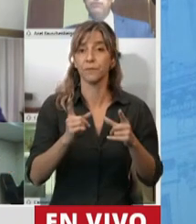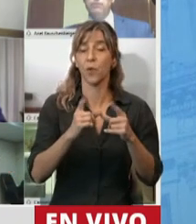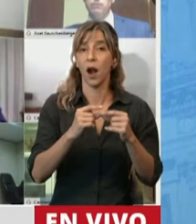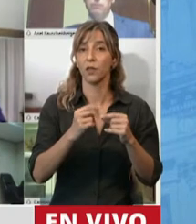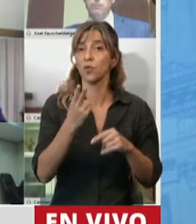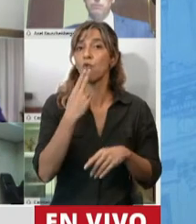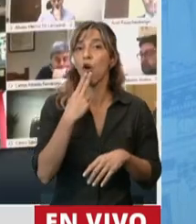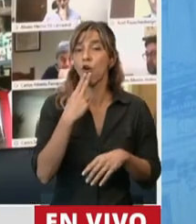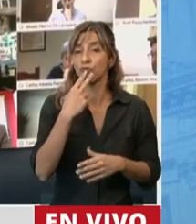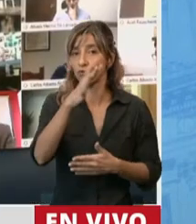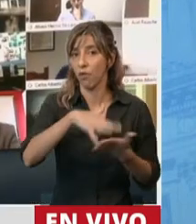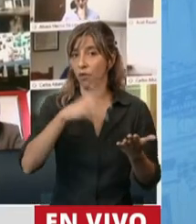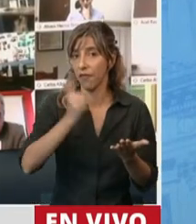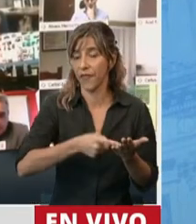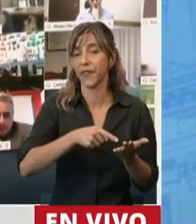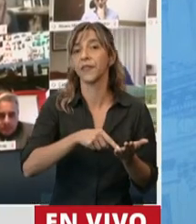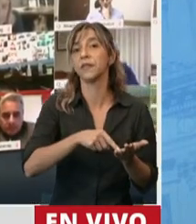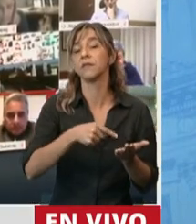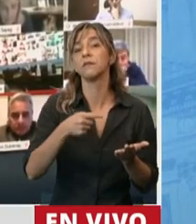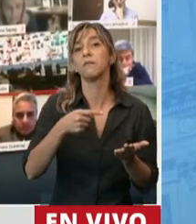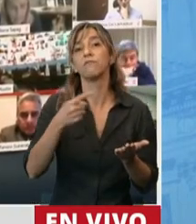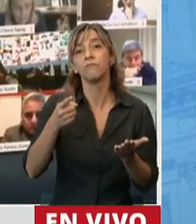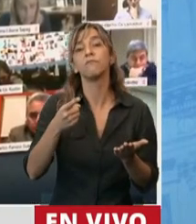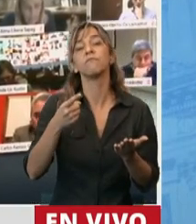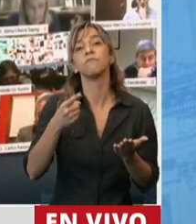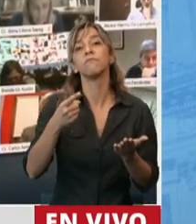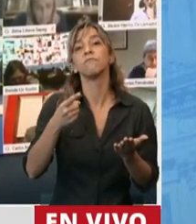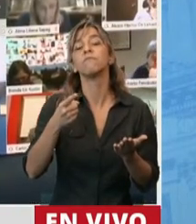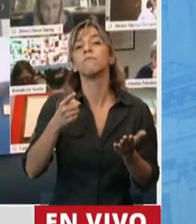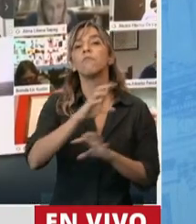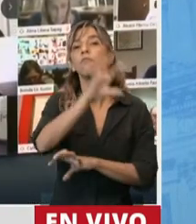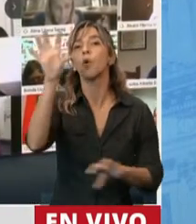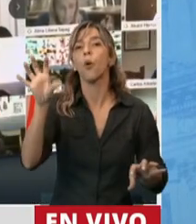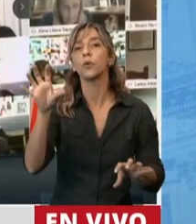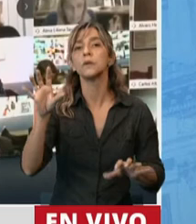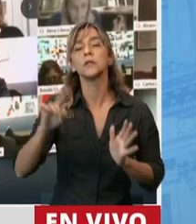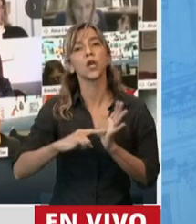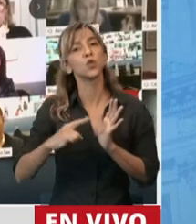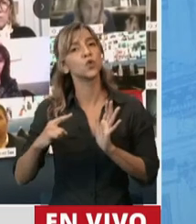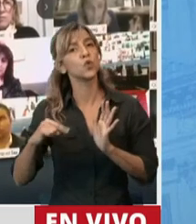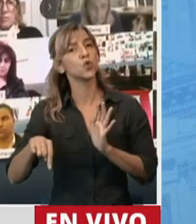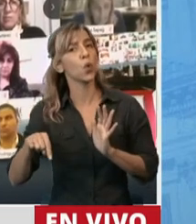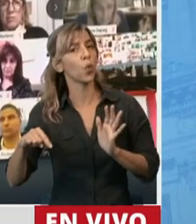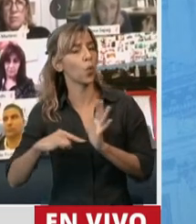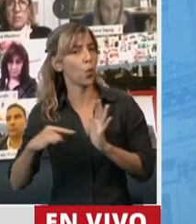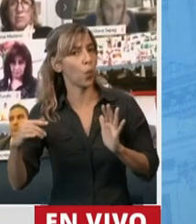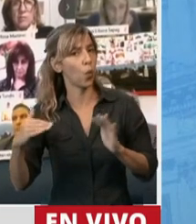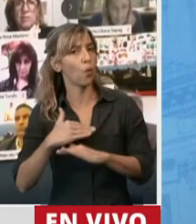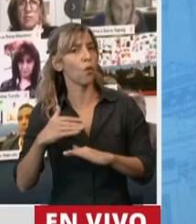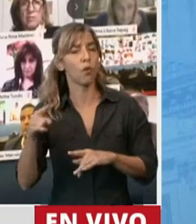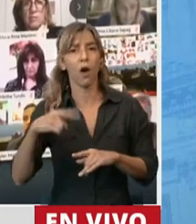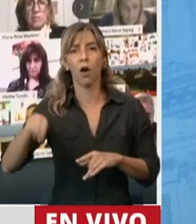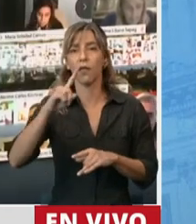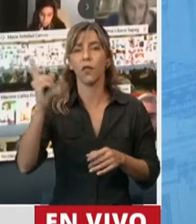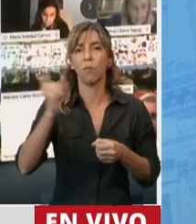tratamiento, que es el que invita a las provincias y a la Ciudad Autónoma de Buenos Aires a adherir a las